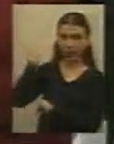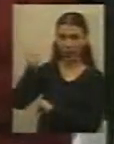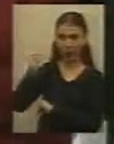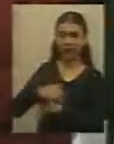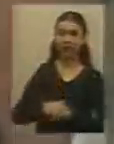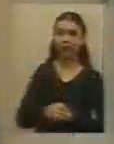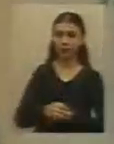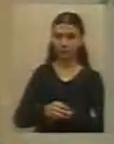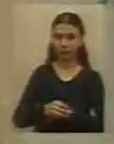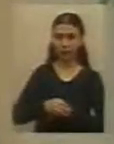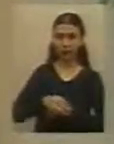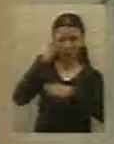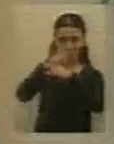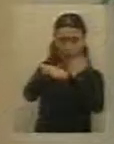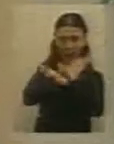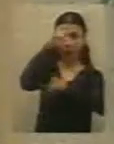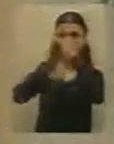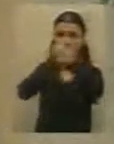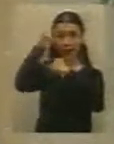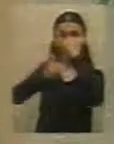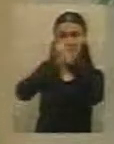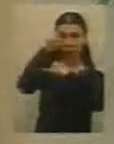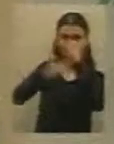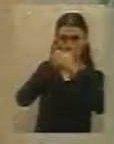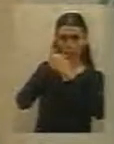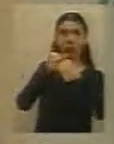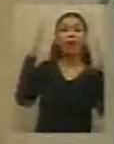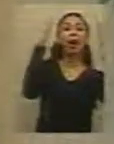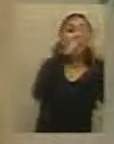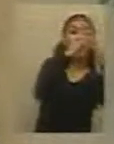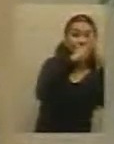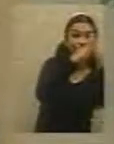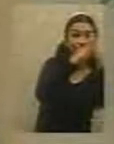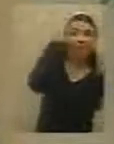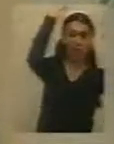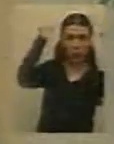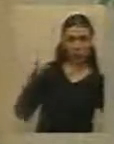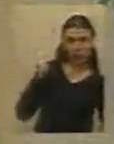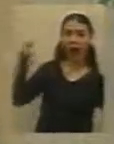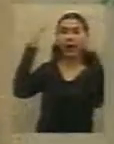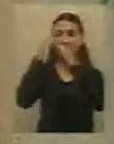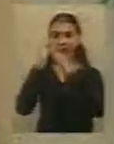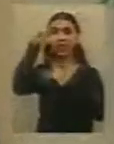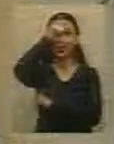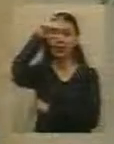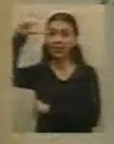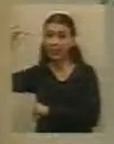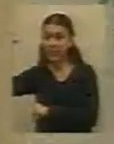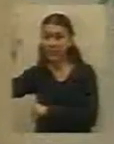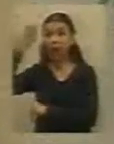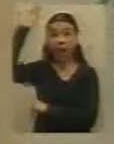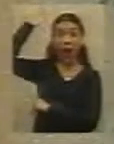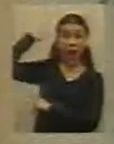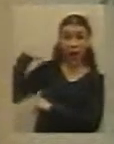la CCC, la Tupac Amaro, todas esas tierras eran productivas de la finca El Pongo, con la cual tenían arrendatarios produciendo tabaco, era además la mejor